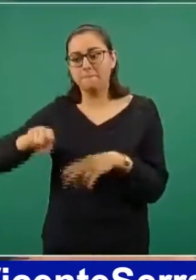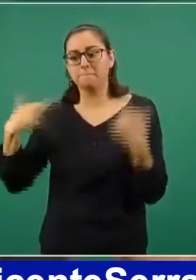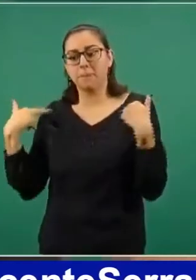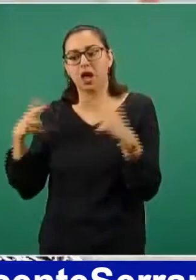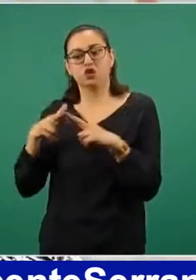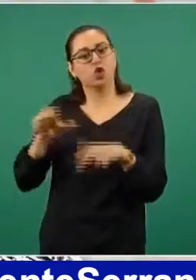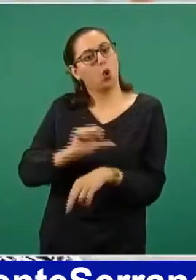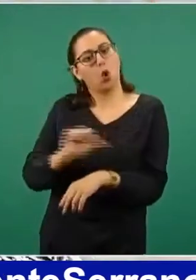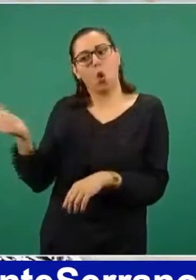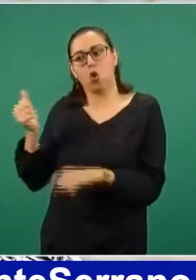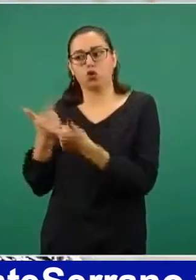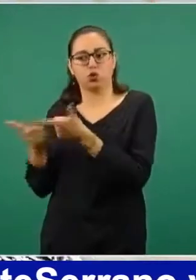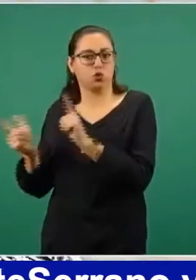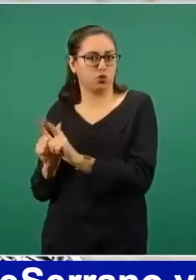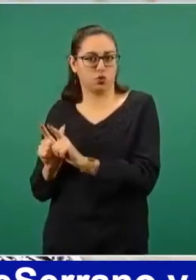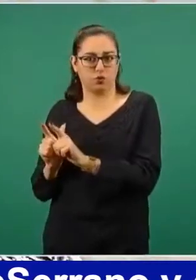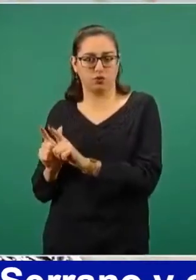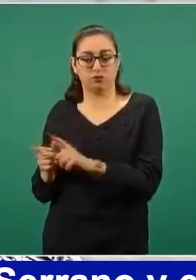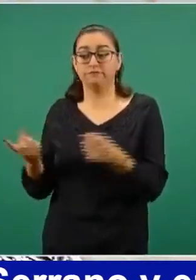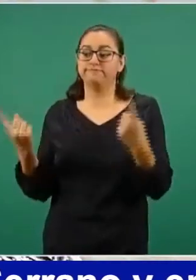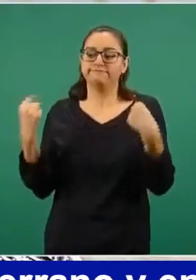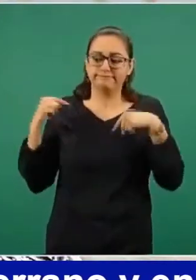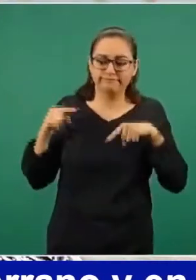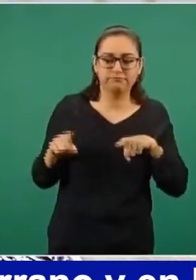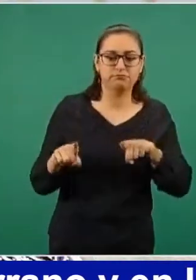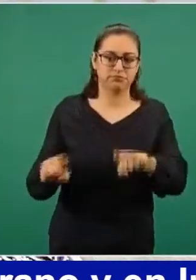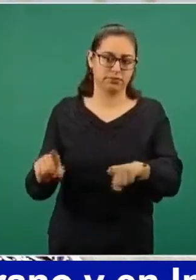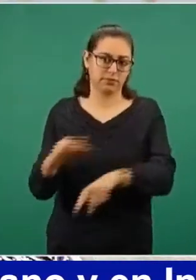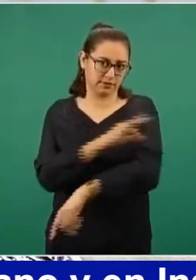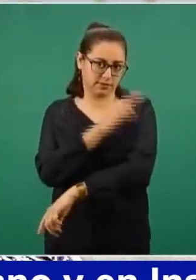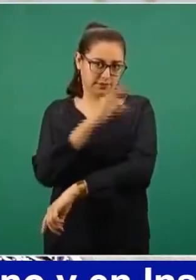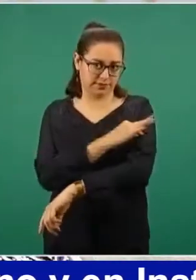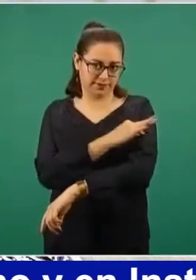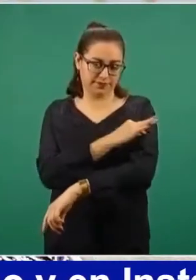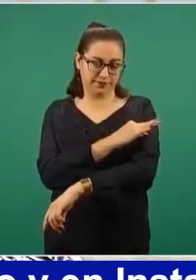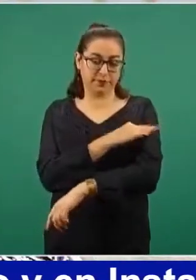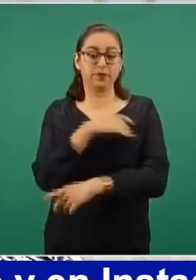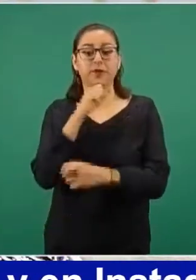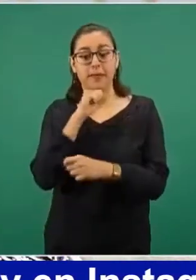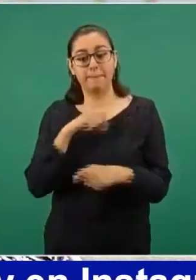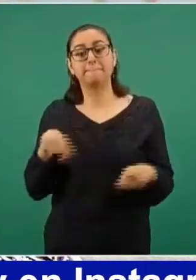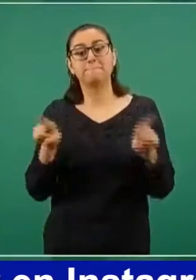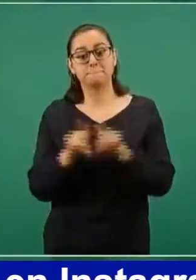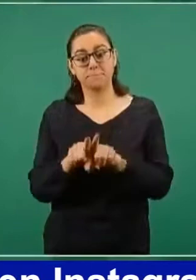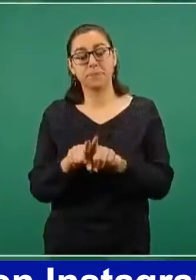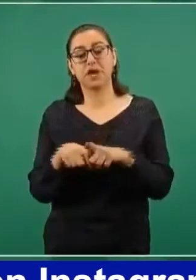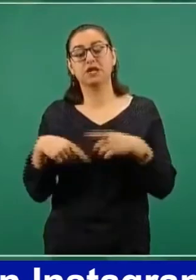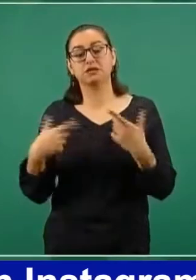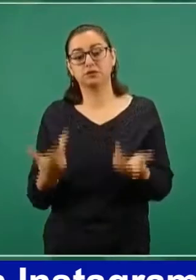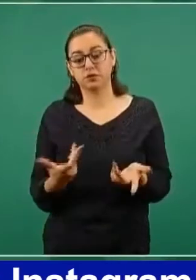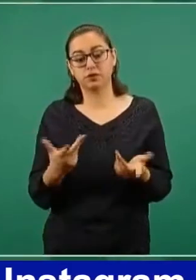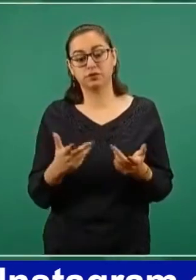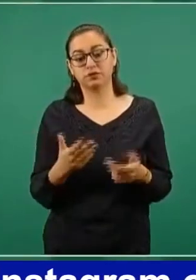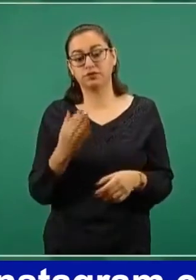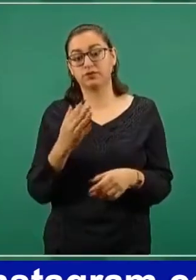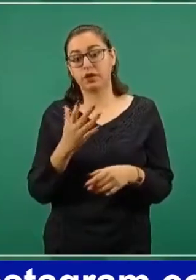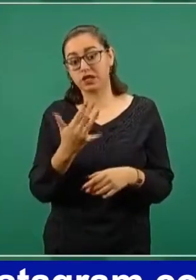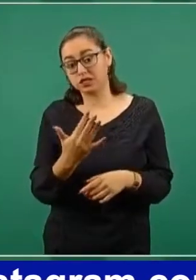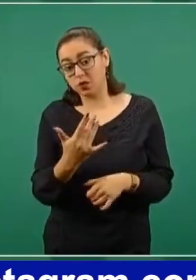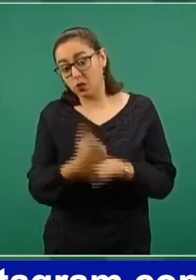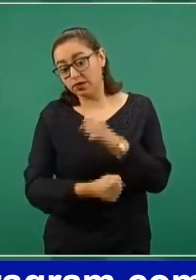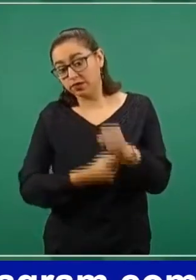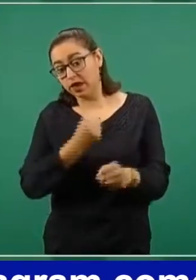para que sigan en paralelo. De igual manera, en su momento, cuando terminemos 50 y más años de edad,